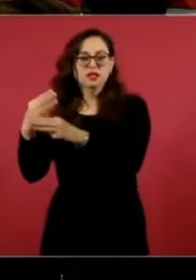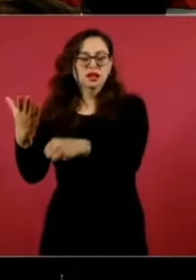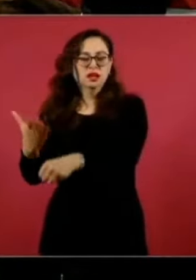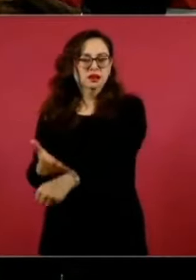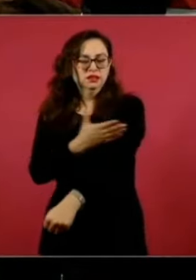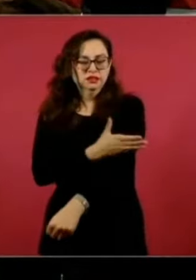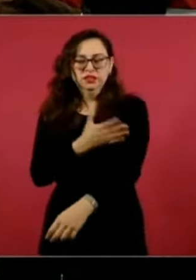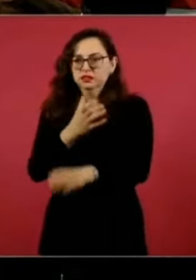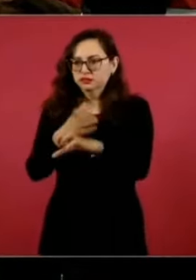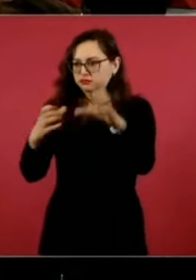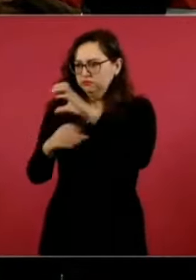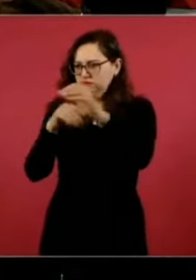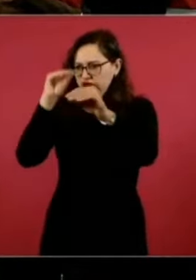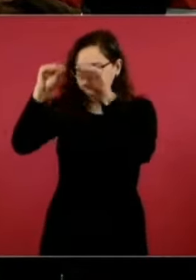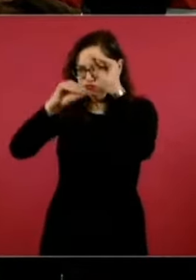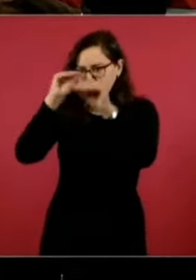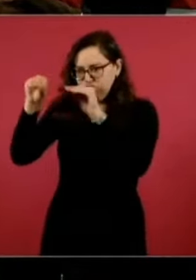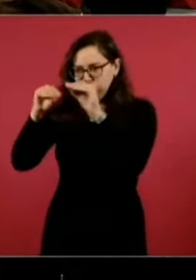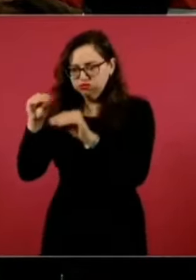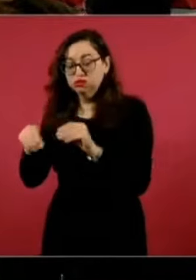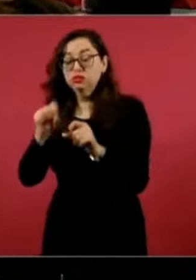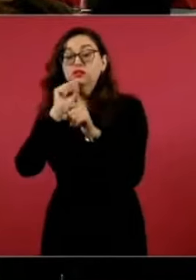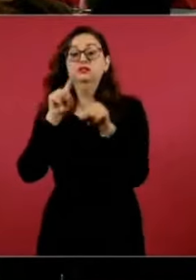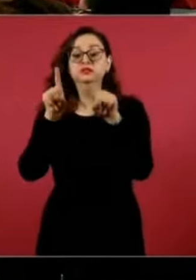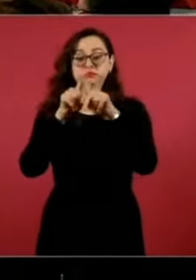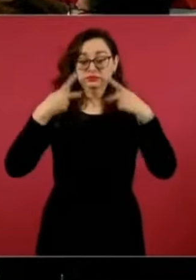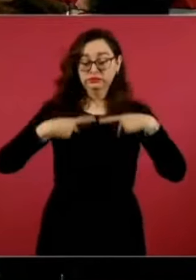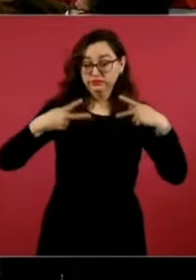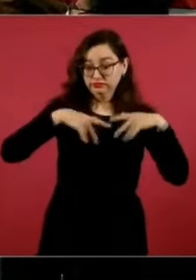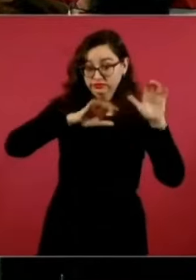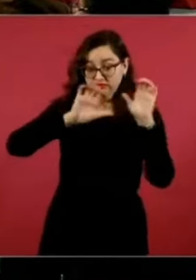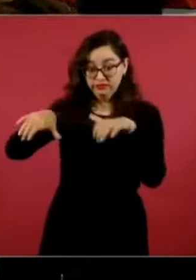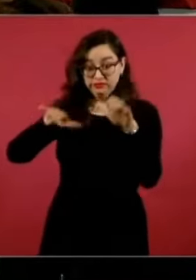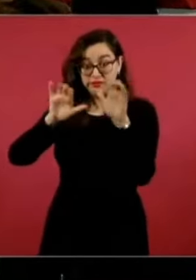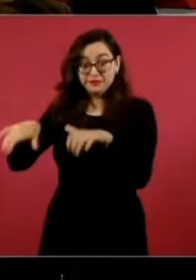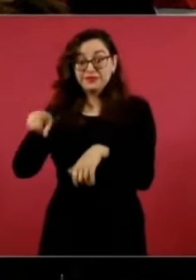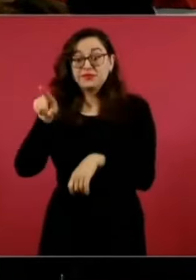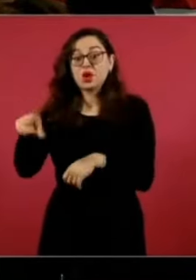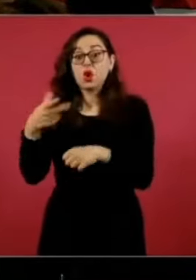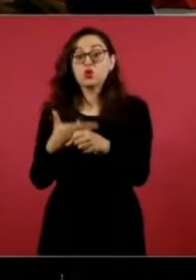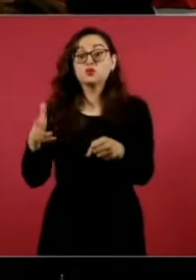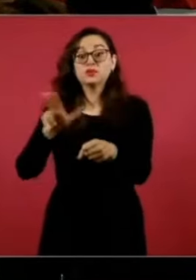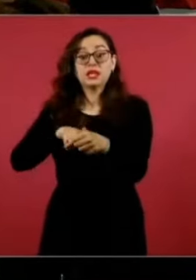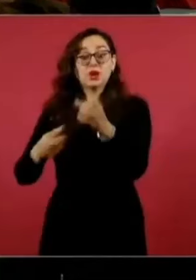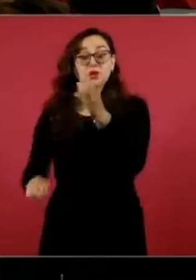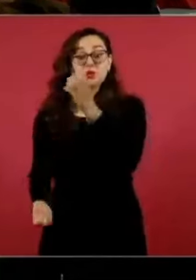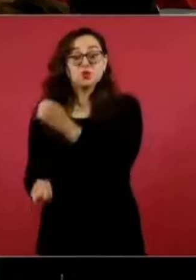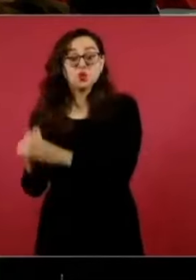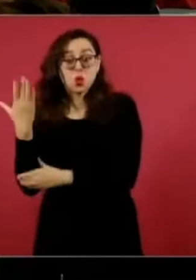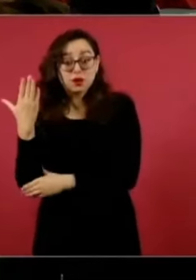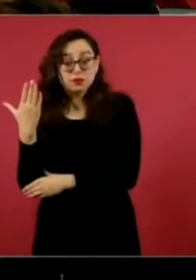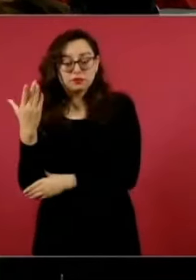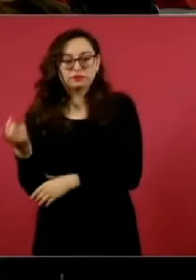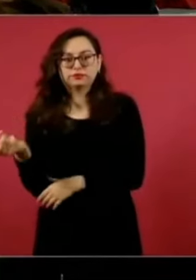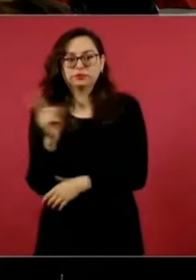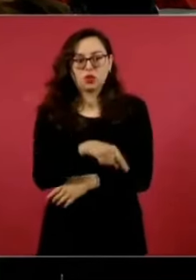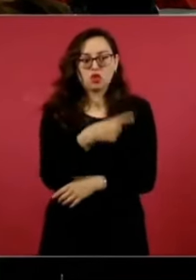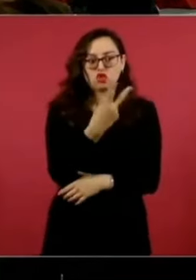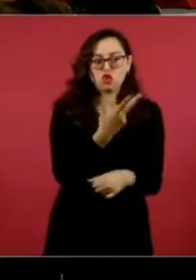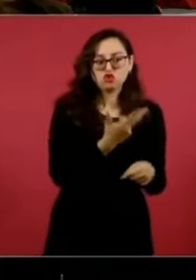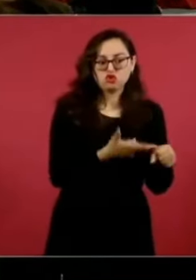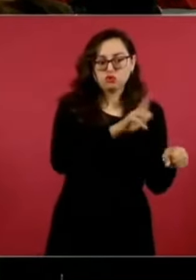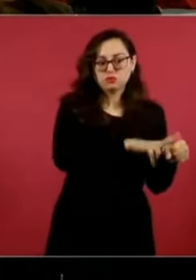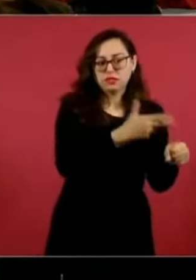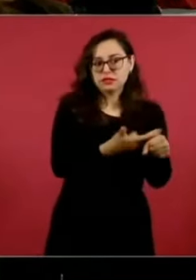iniciamos también el proceso de contratación. Es un hospital 100% nuevo, no sustituye a los otros dos hospitales grandes que tenemos allá en